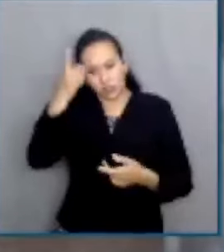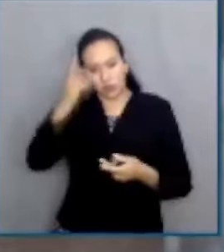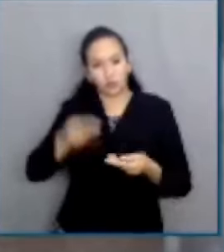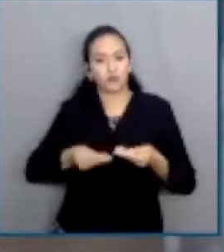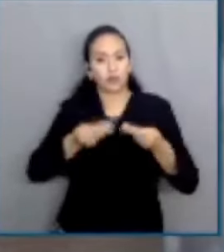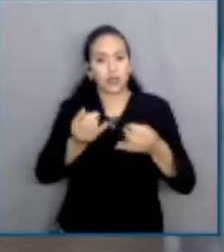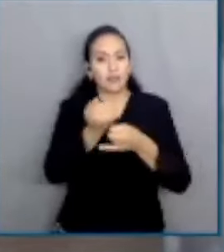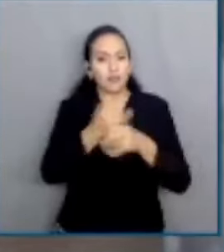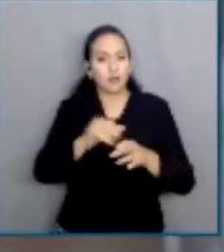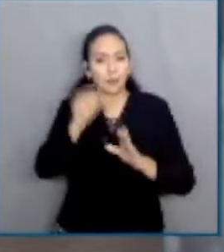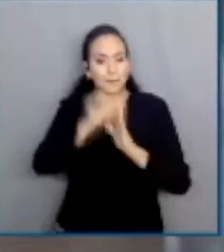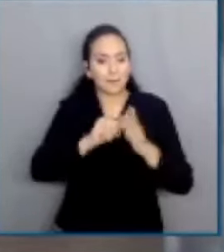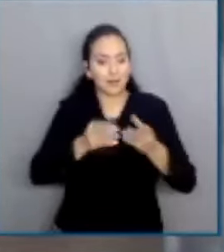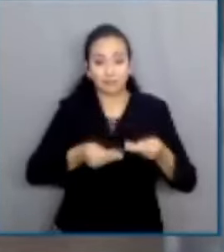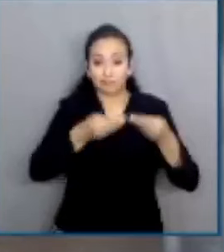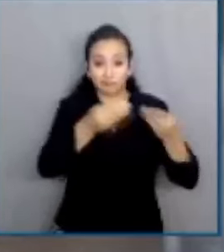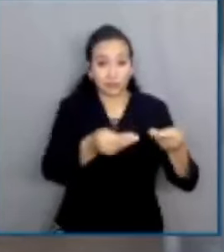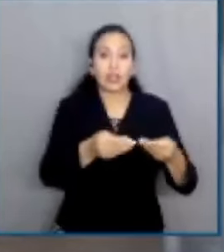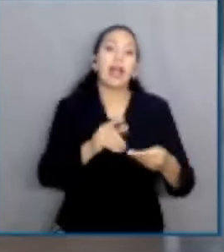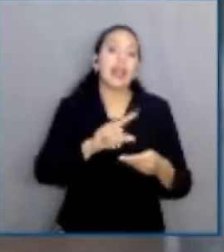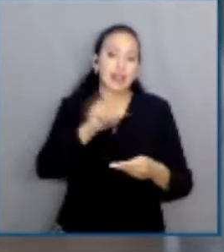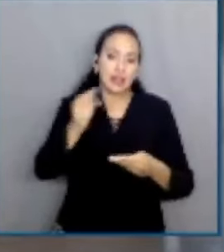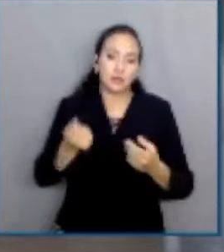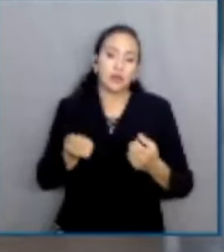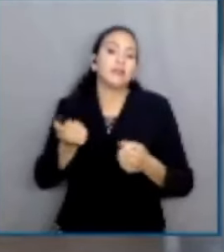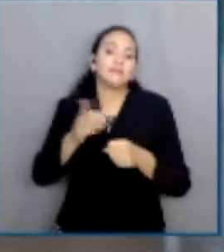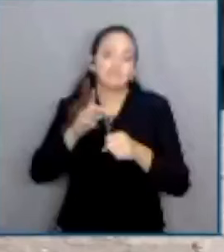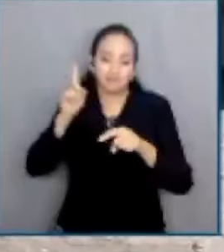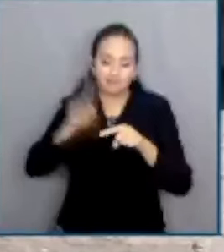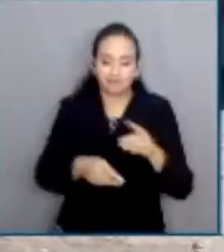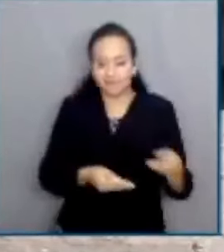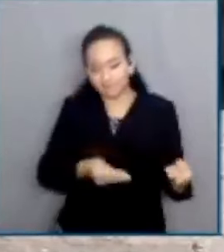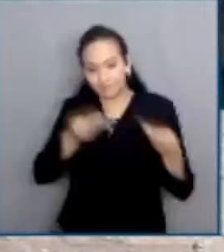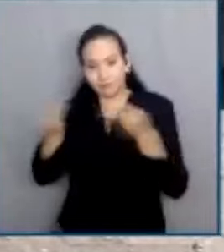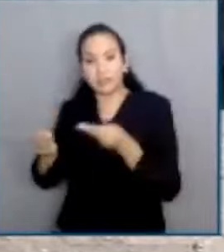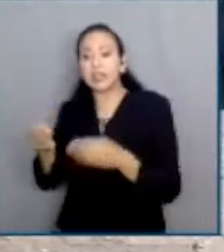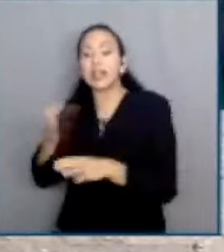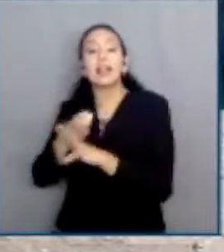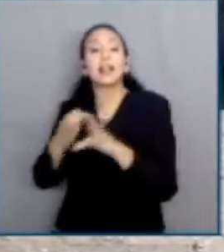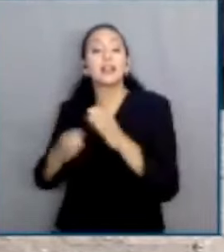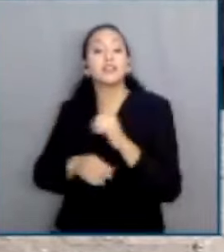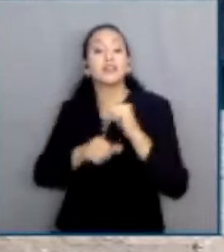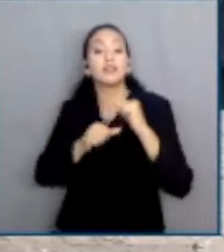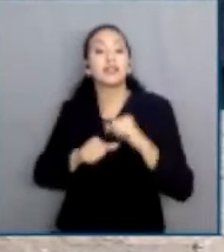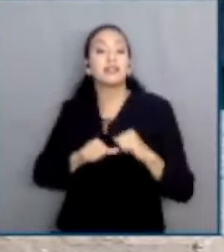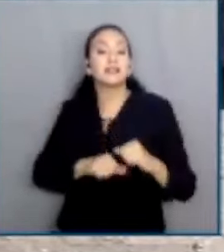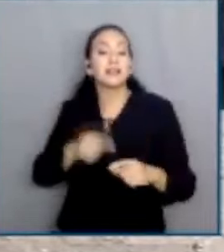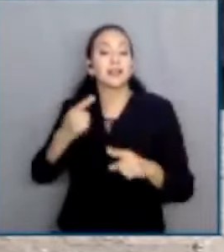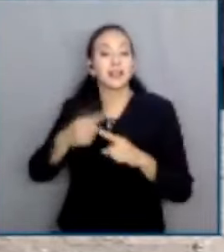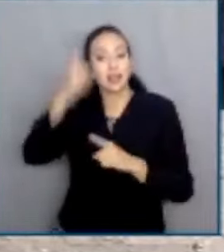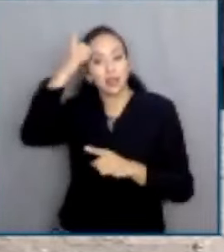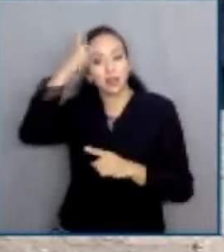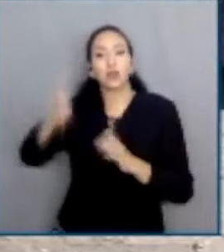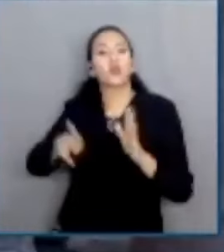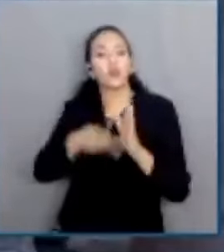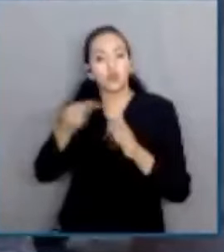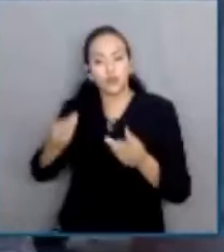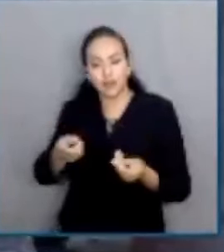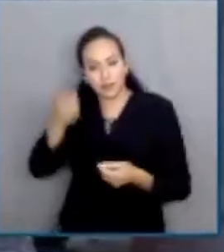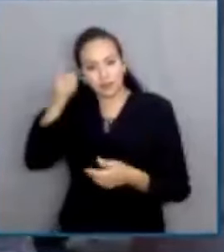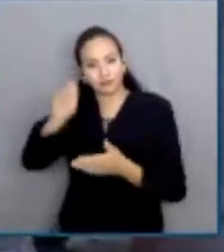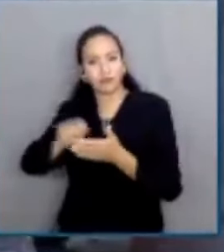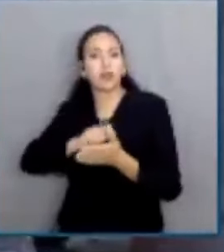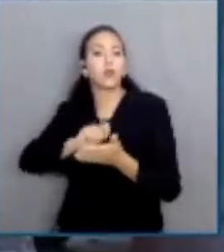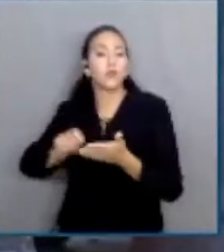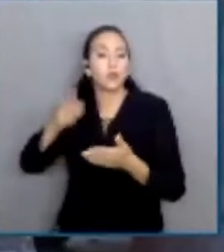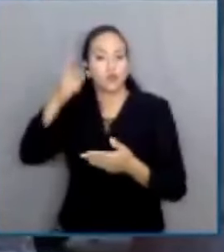administración y que quienes queden en posesión de los inmuebles no podrán enajenar, arrendar o grabar los inmuebles a su cargo. Para